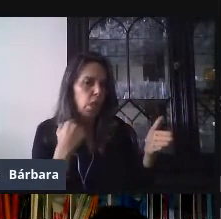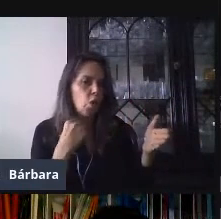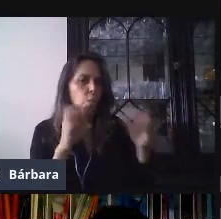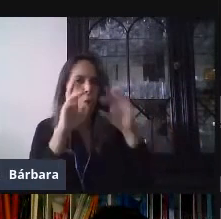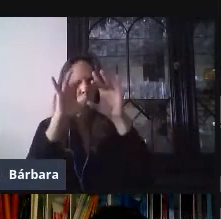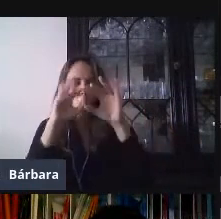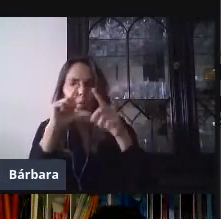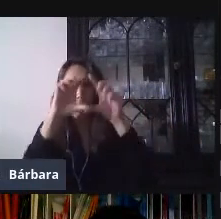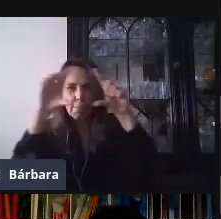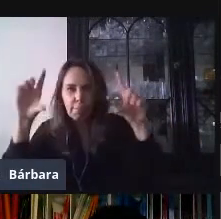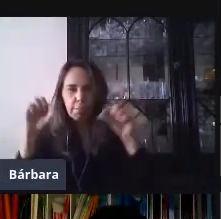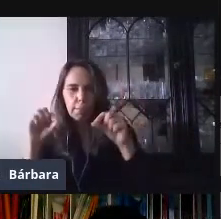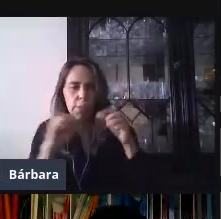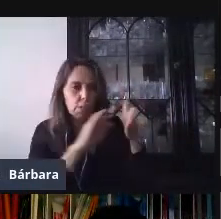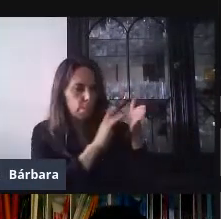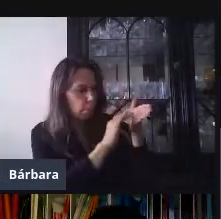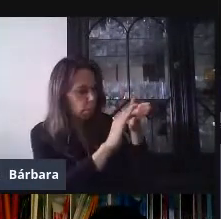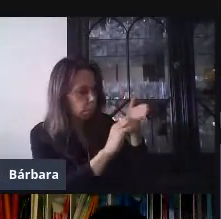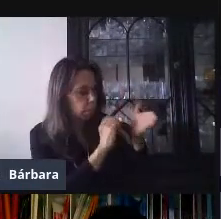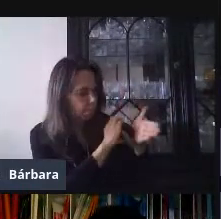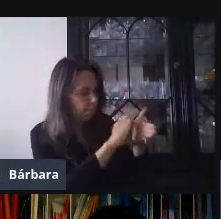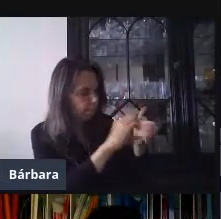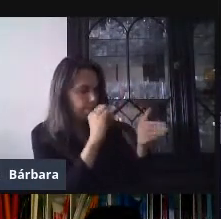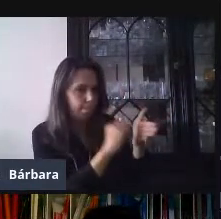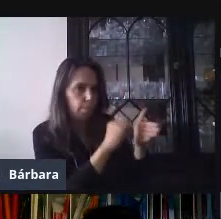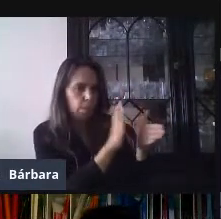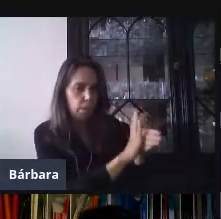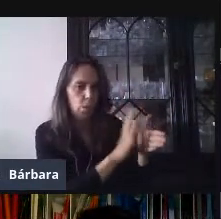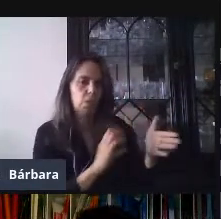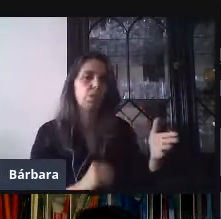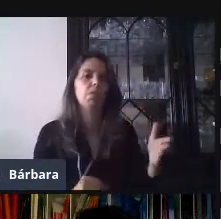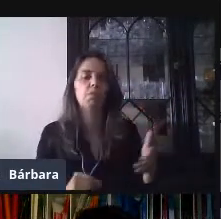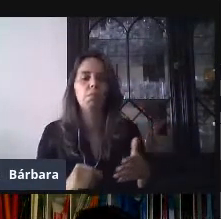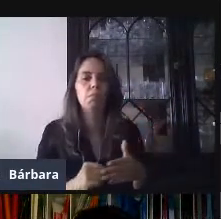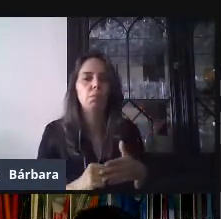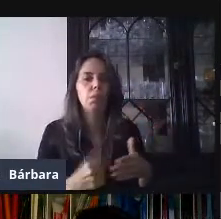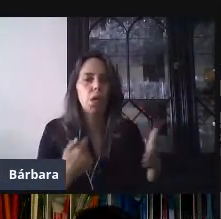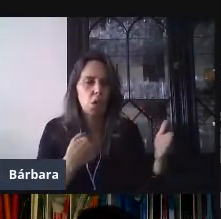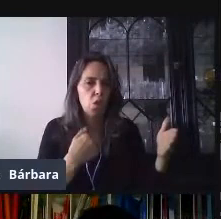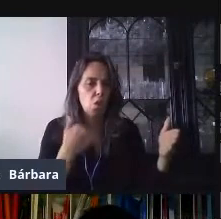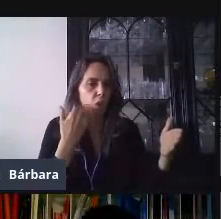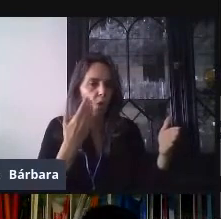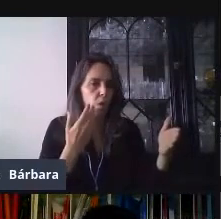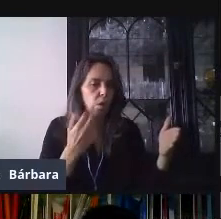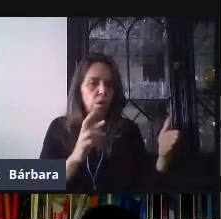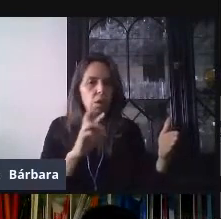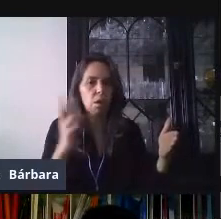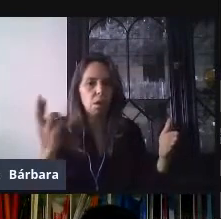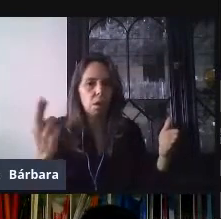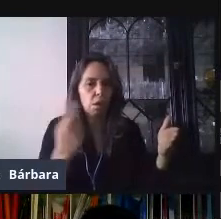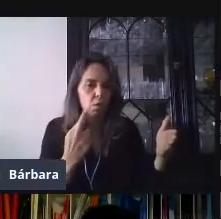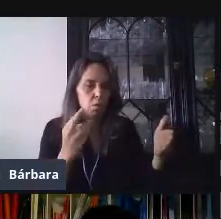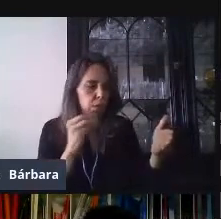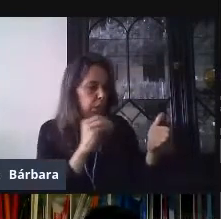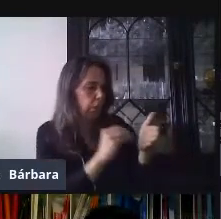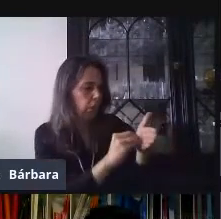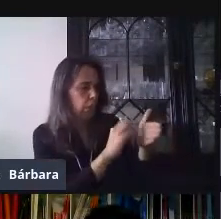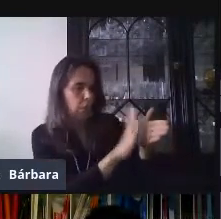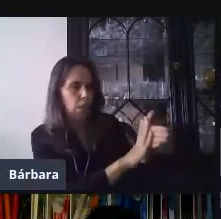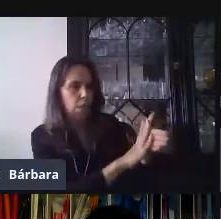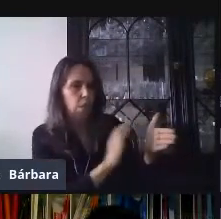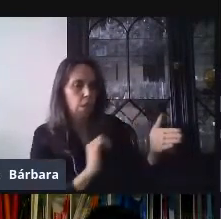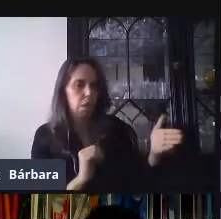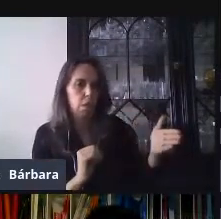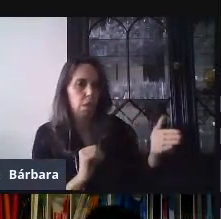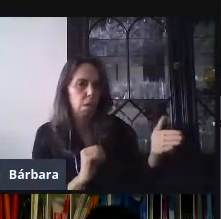pongo texto y se dan cuenta, cuando yo creo una nueva, agrego una nueva respuesta, me va a aparecer como opciones. Entonces, si yo lo dejo así,